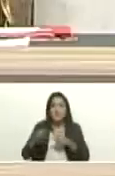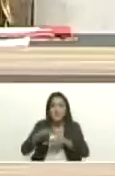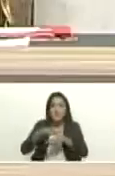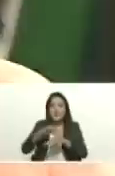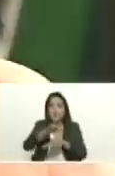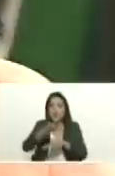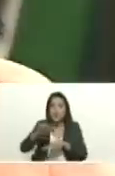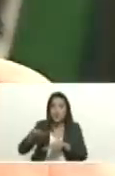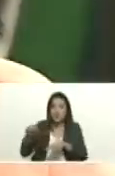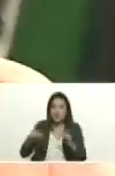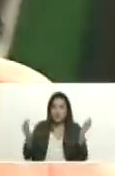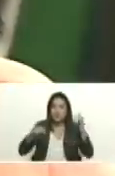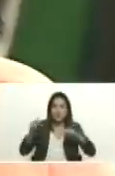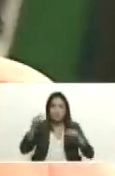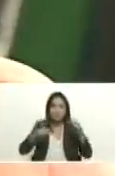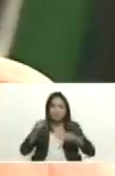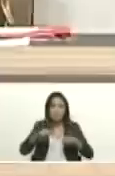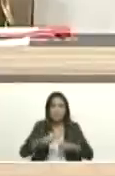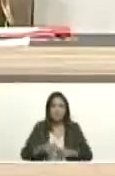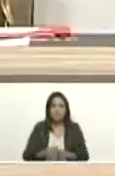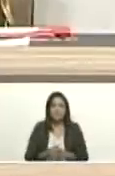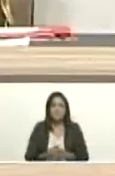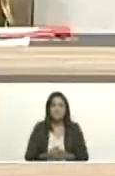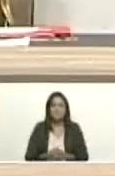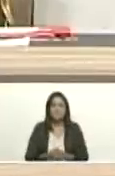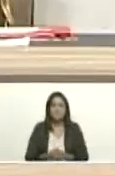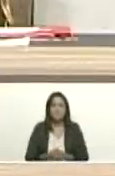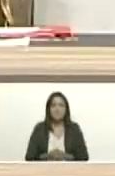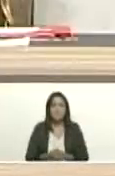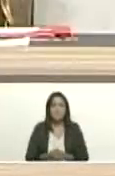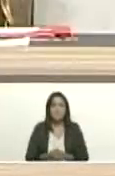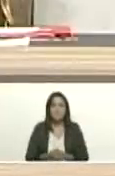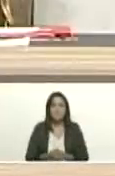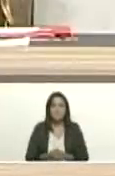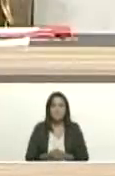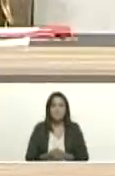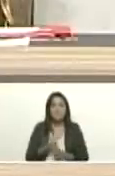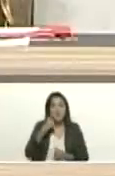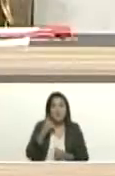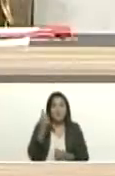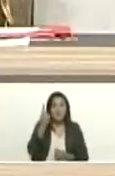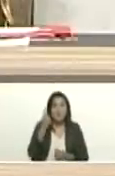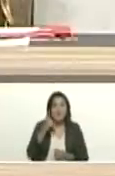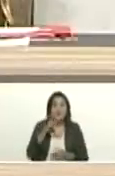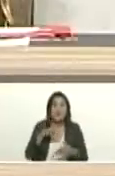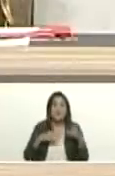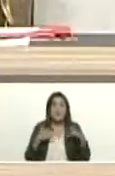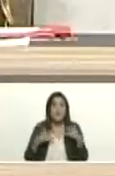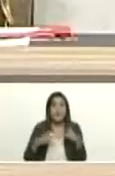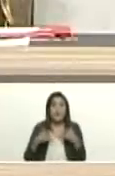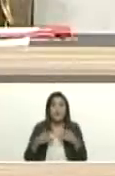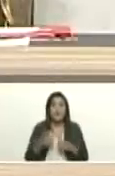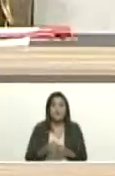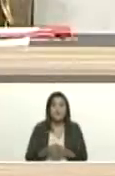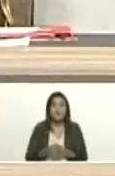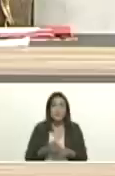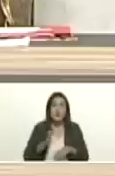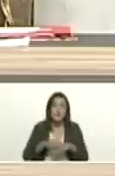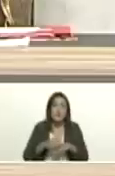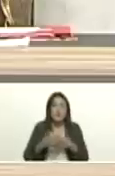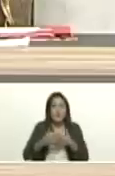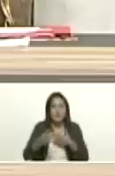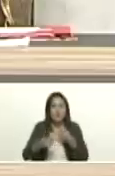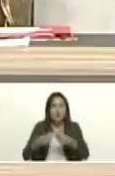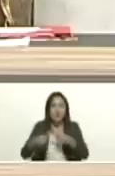compañeros compañeras este es el primer acto de una serie de eventos